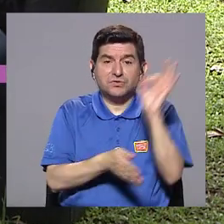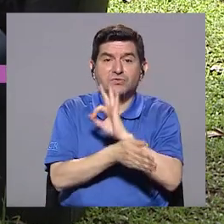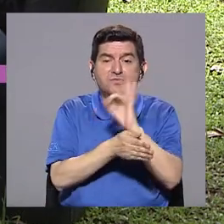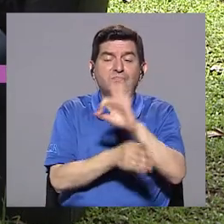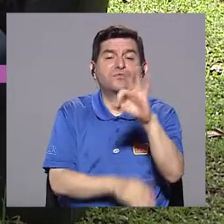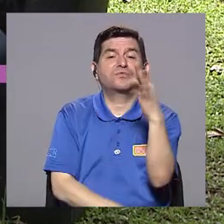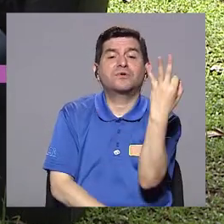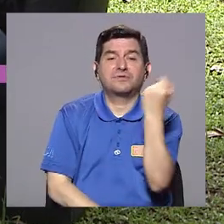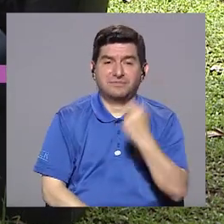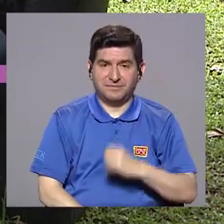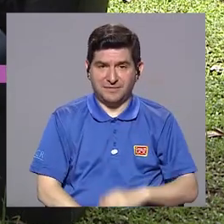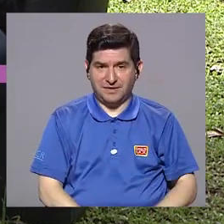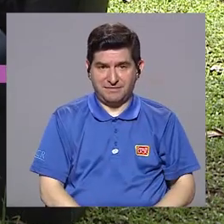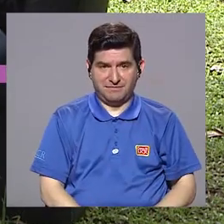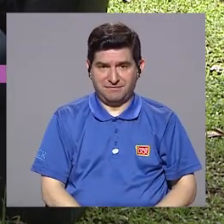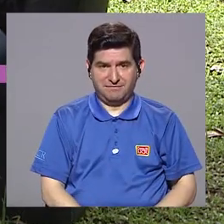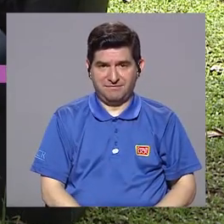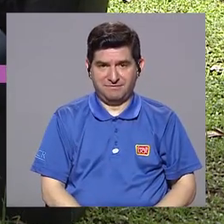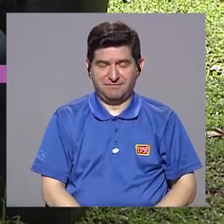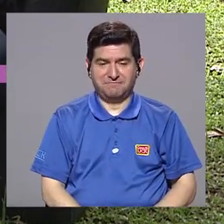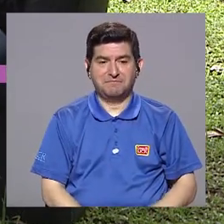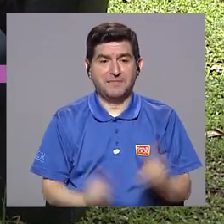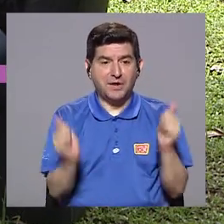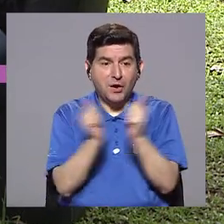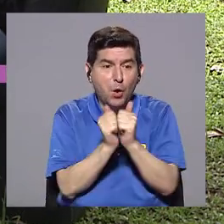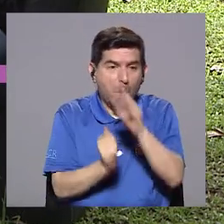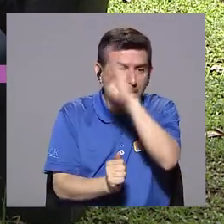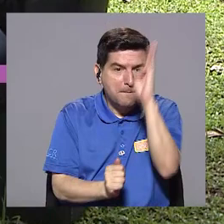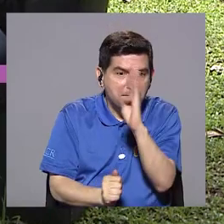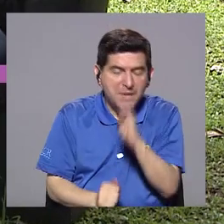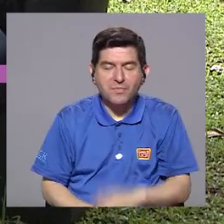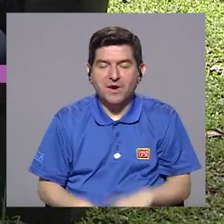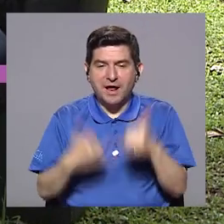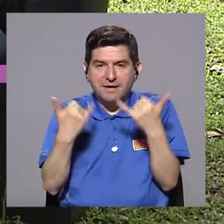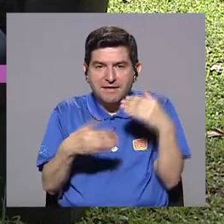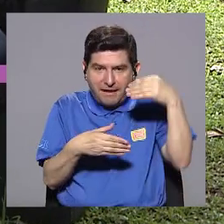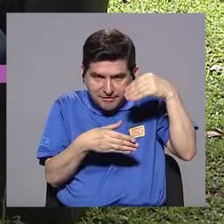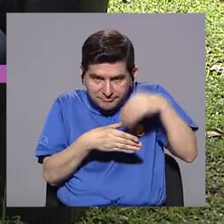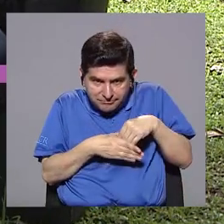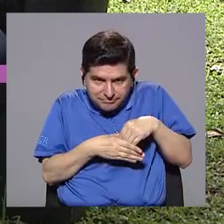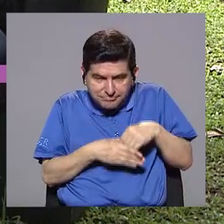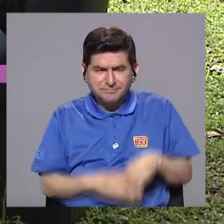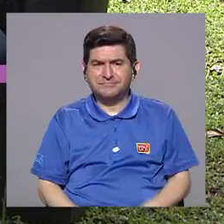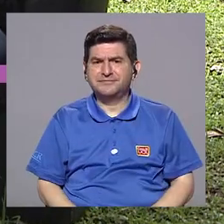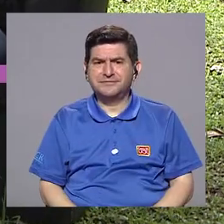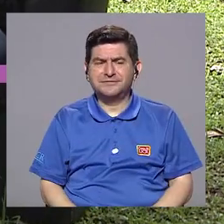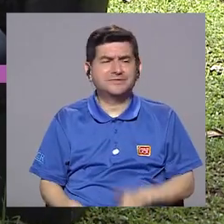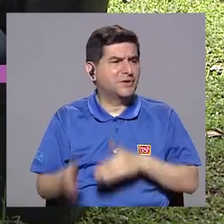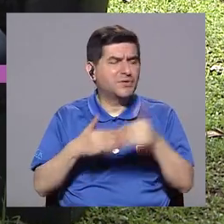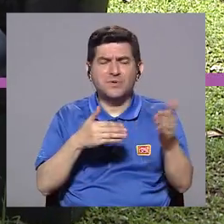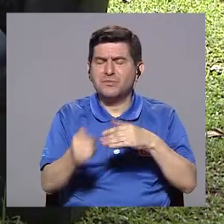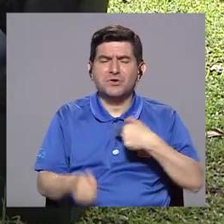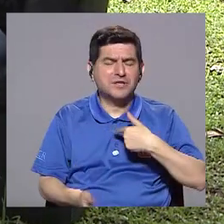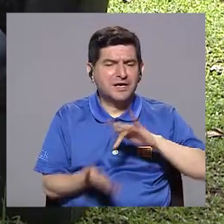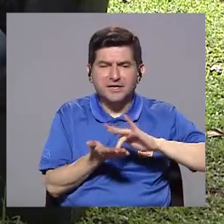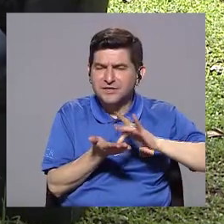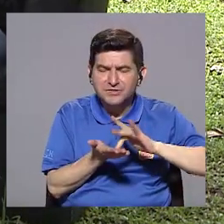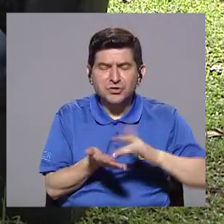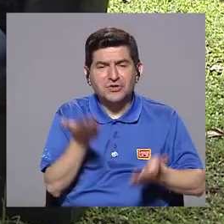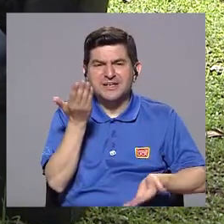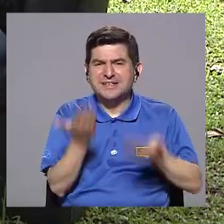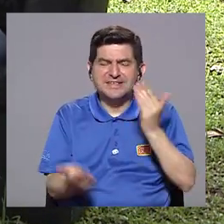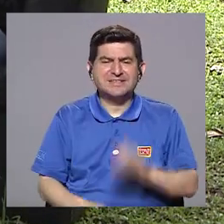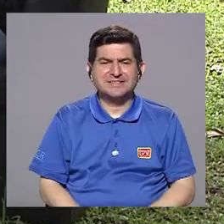de una manera con la bipolaridad, con este desequilibrio, por mucho que yo tome la medicación,